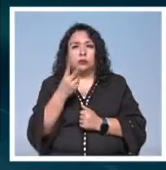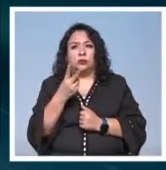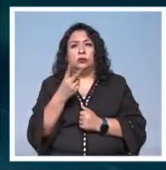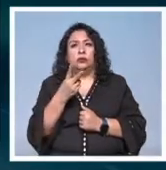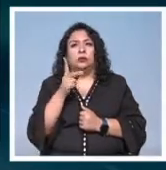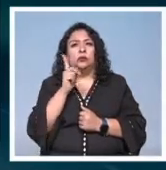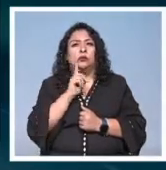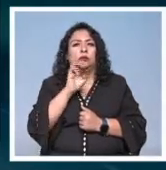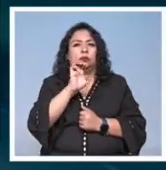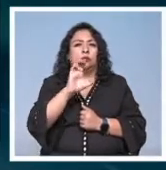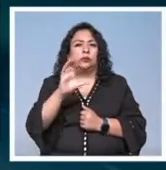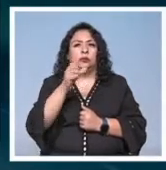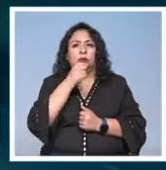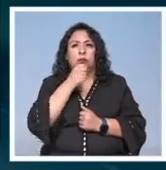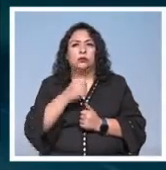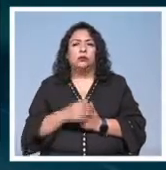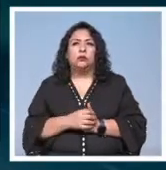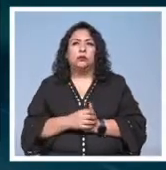22 Elizabeth Cruz